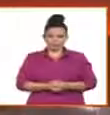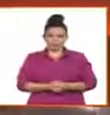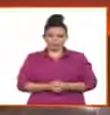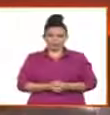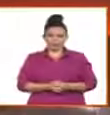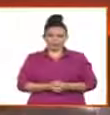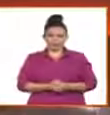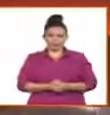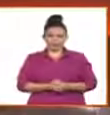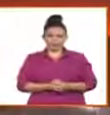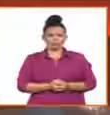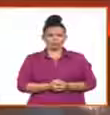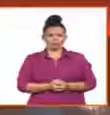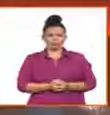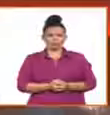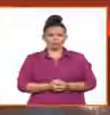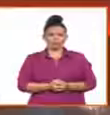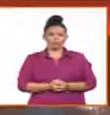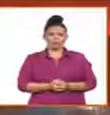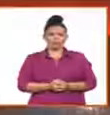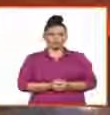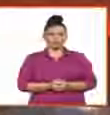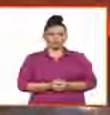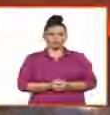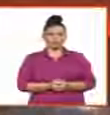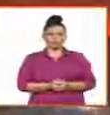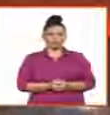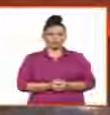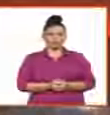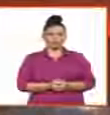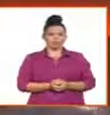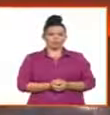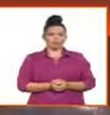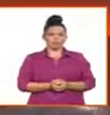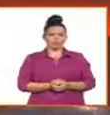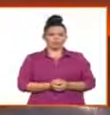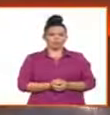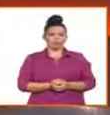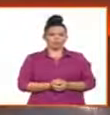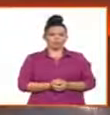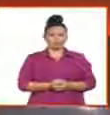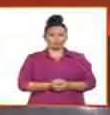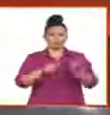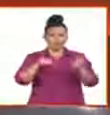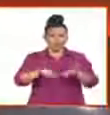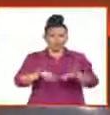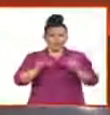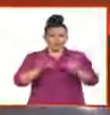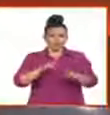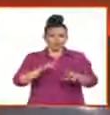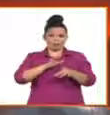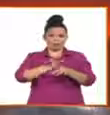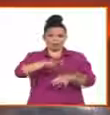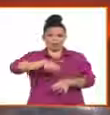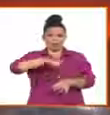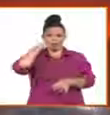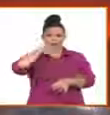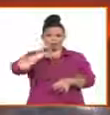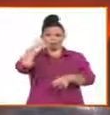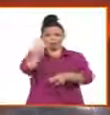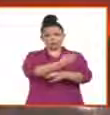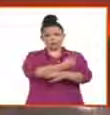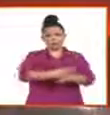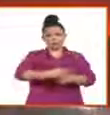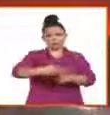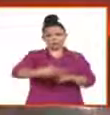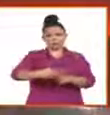Por muy tentador que sea hacer una valoración de la evolución histórica que ha tenido la maternidad y la paternidad,